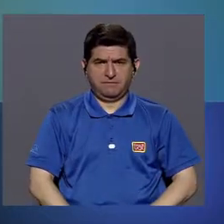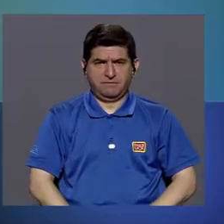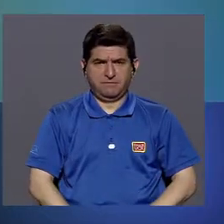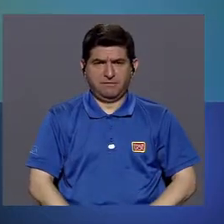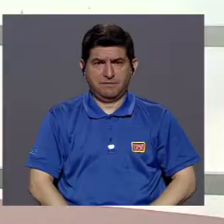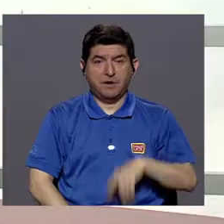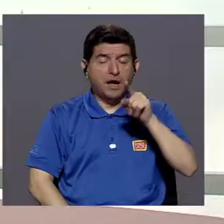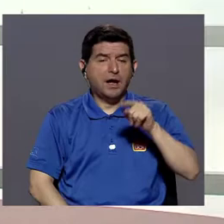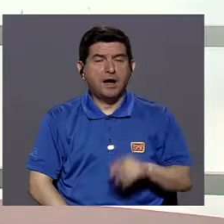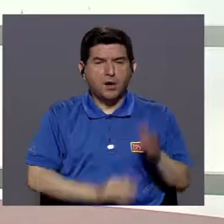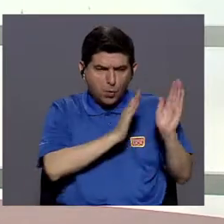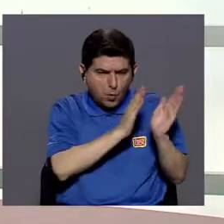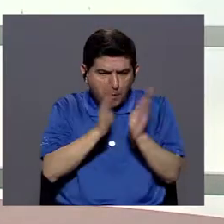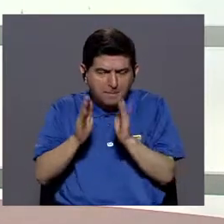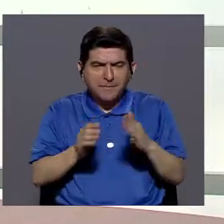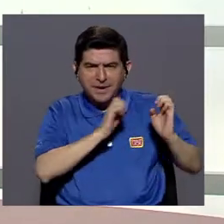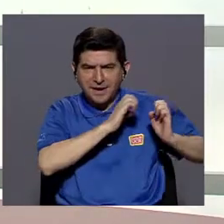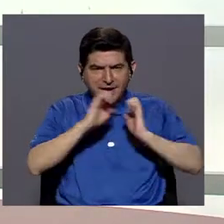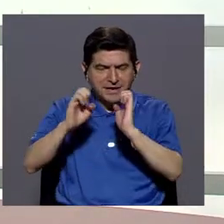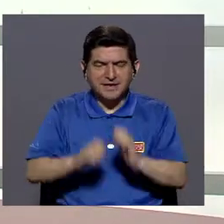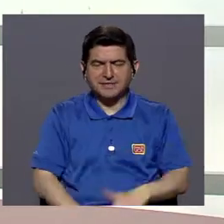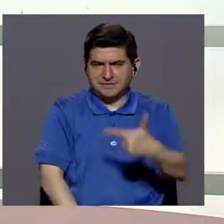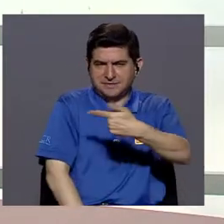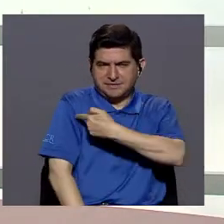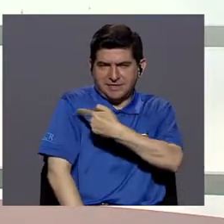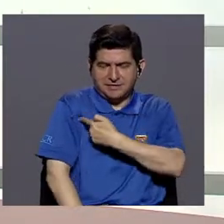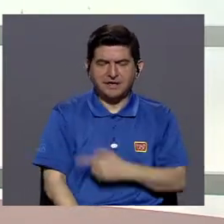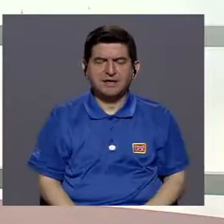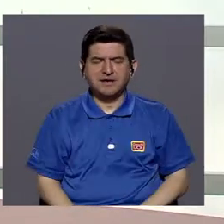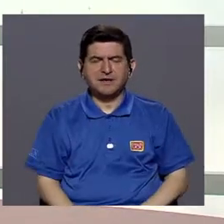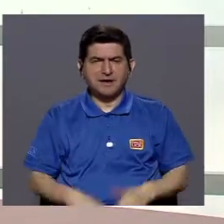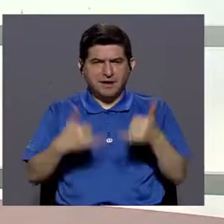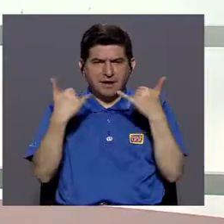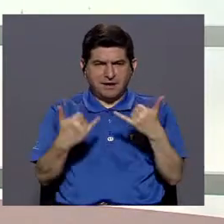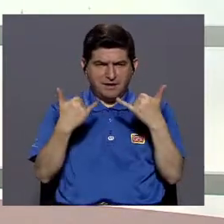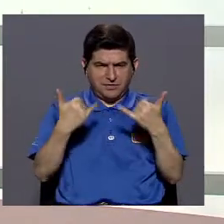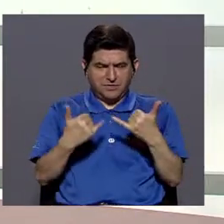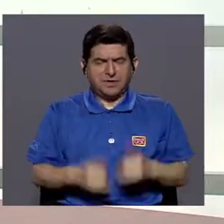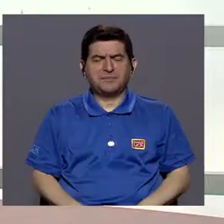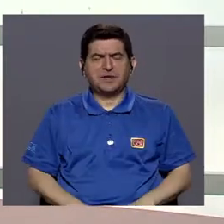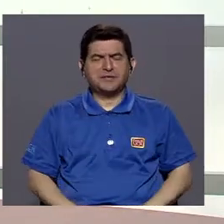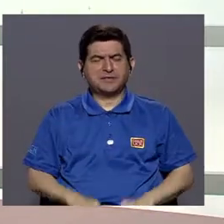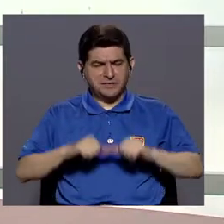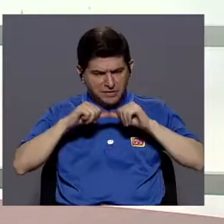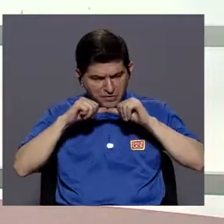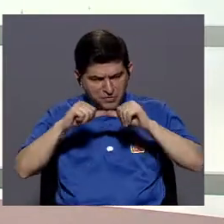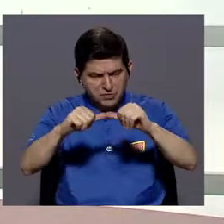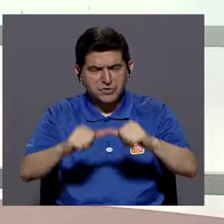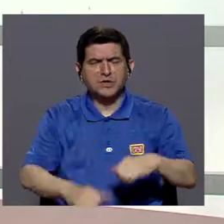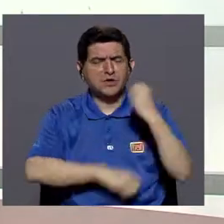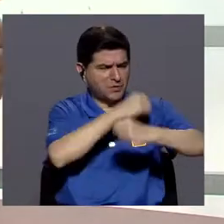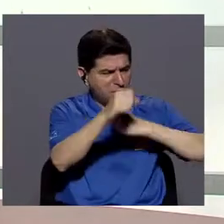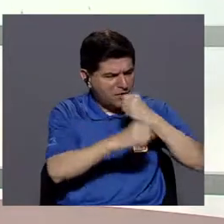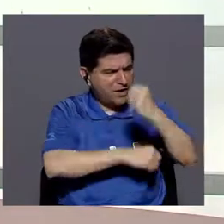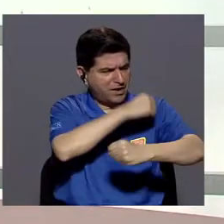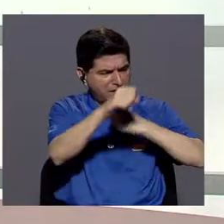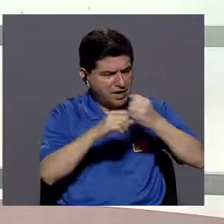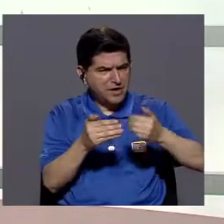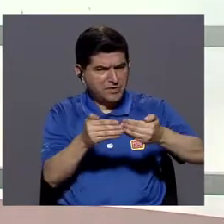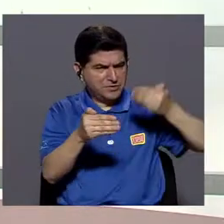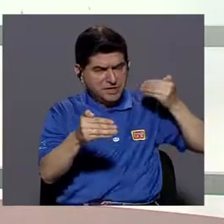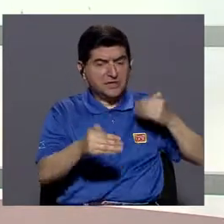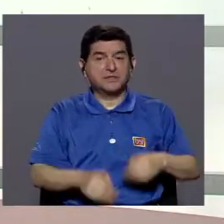Hay un plan y hay una estrategia de vacunación que está vigente desde hace muchos años, varias décadas, ¿verdad? Y eso se ha estado